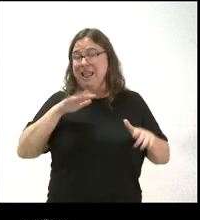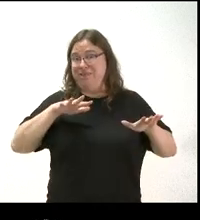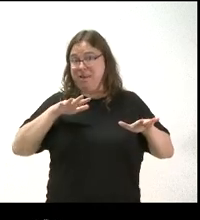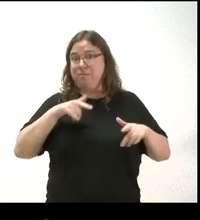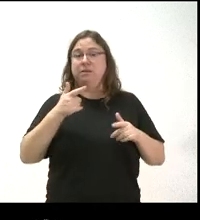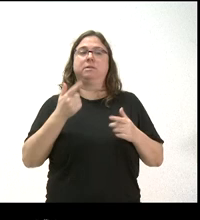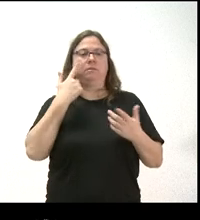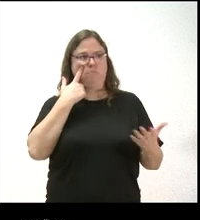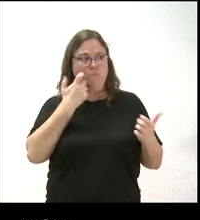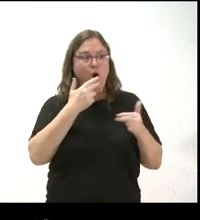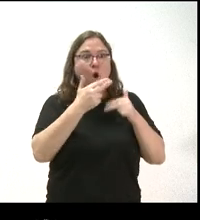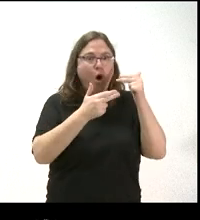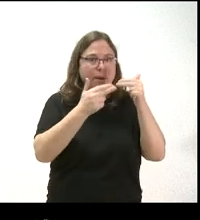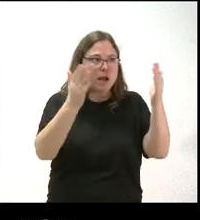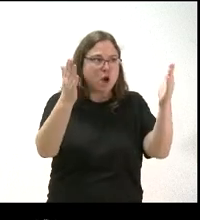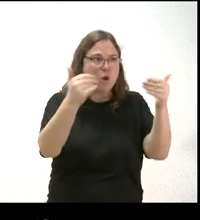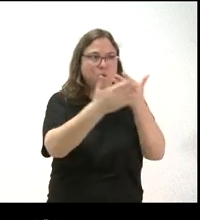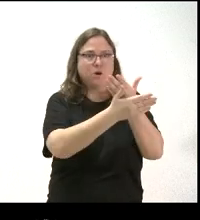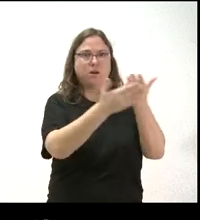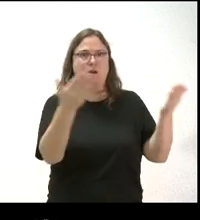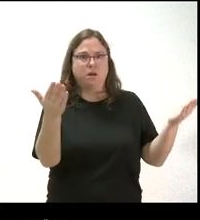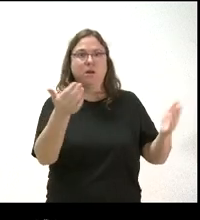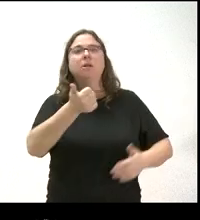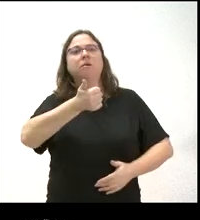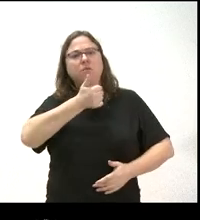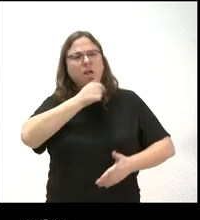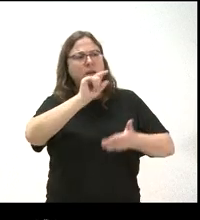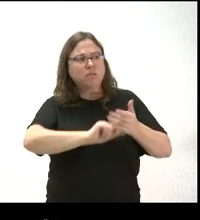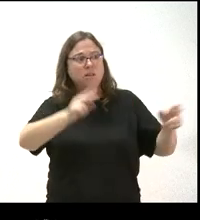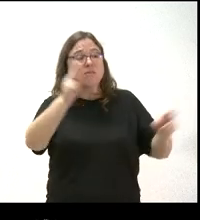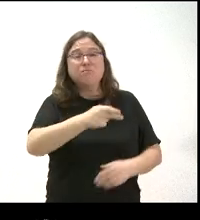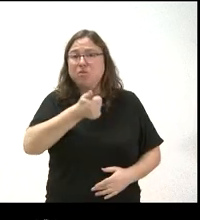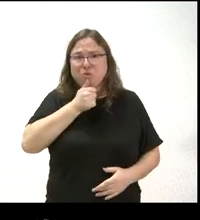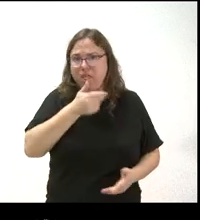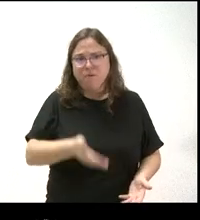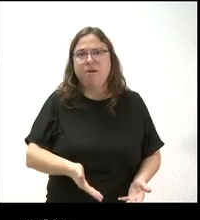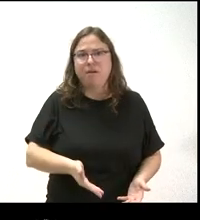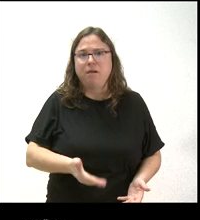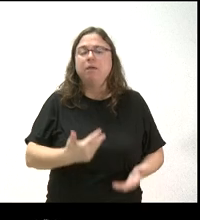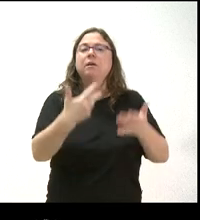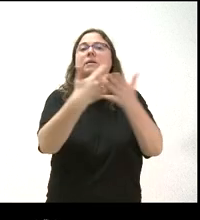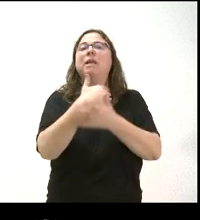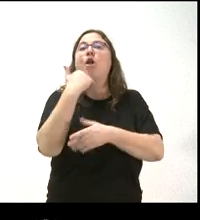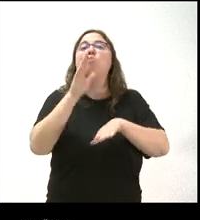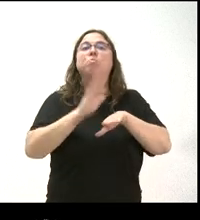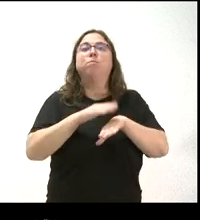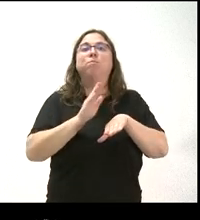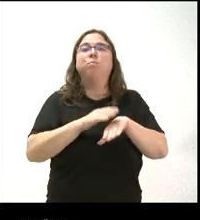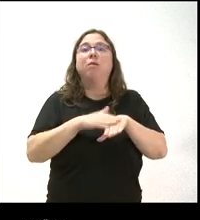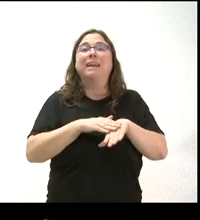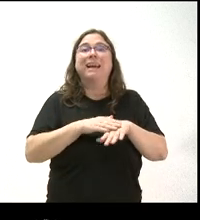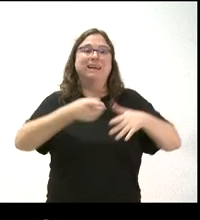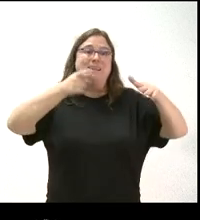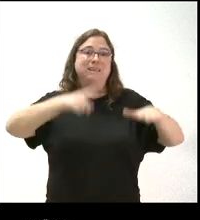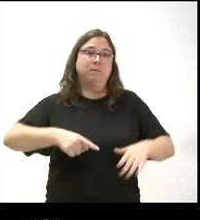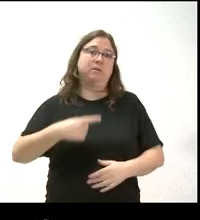las evidencias de que no había obra y todavía no se ha restindido ese contrato. No sé si nos puede dar alguna explicación de por qué se ha perdido ese medio año, que